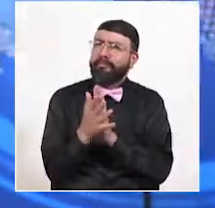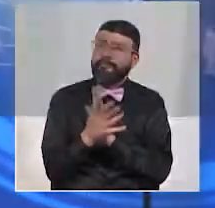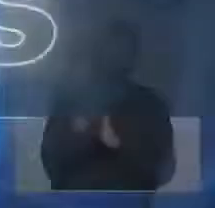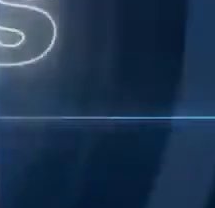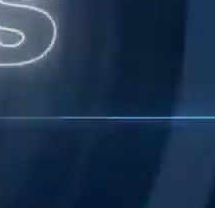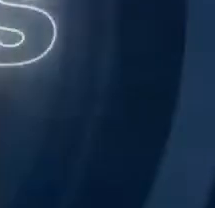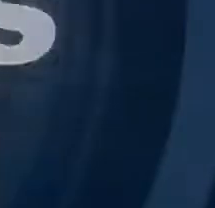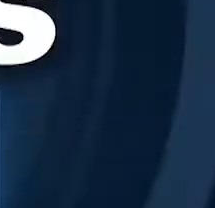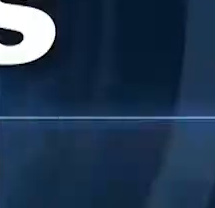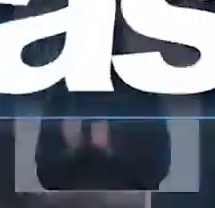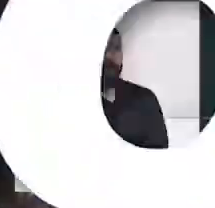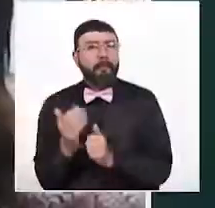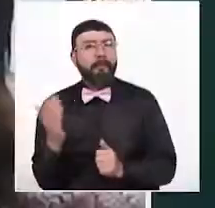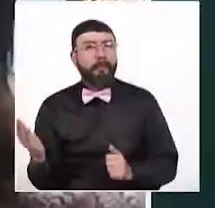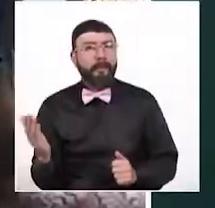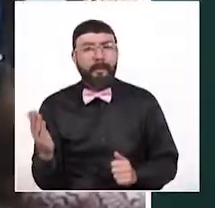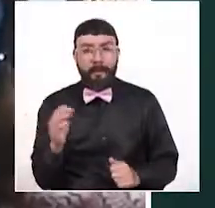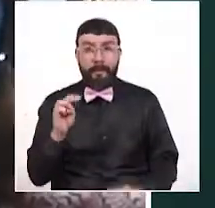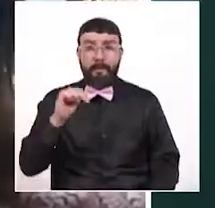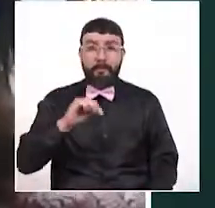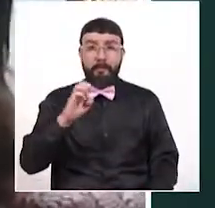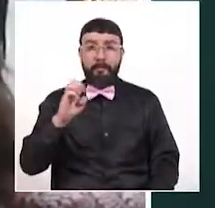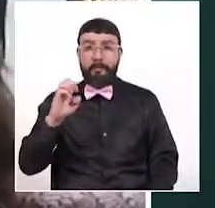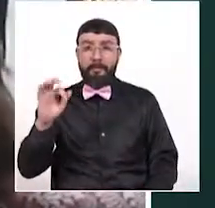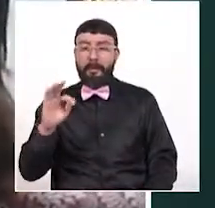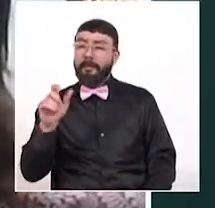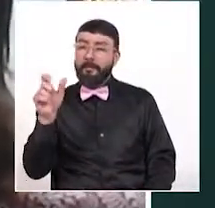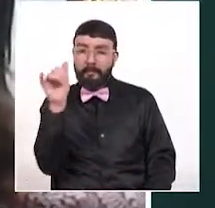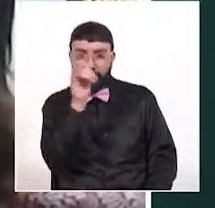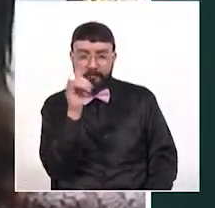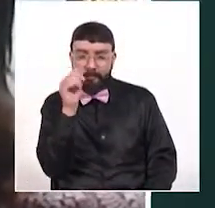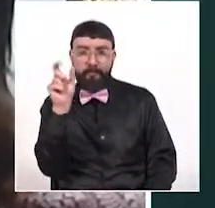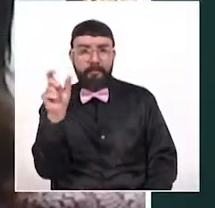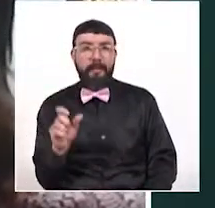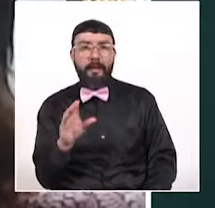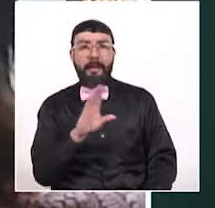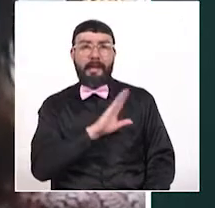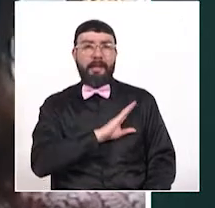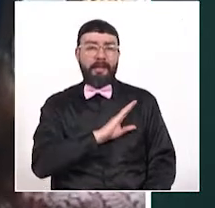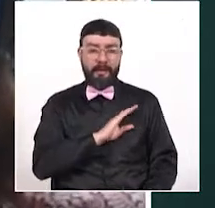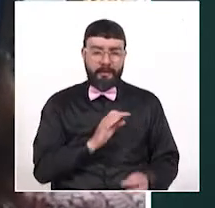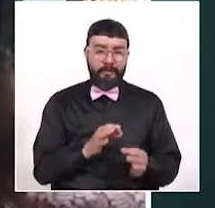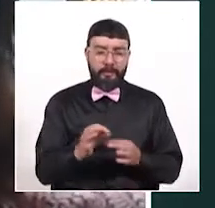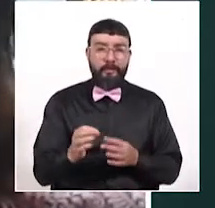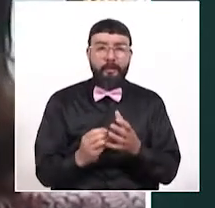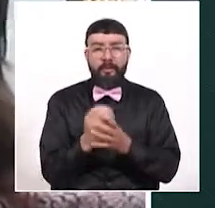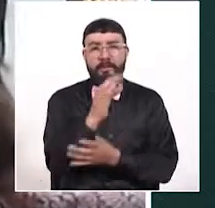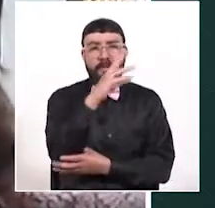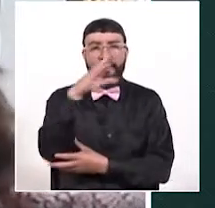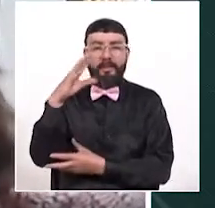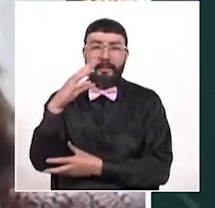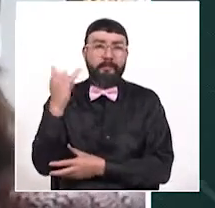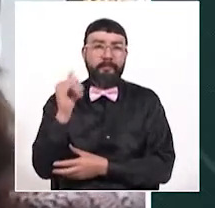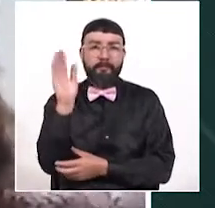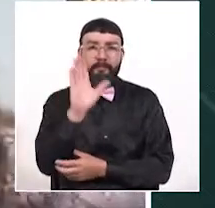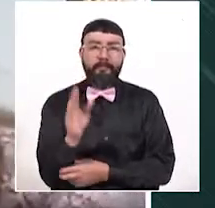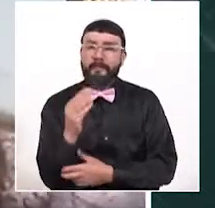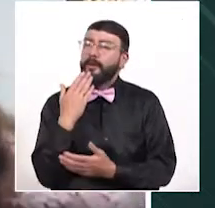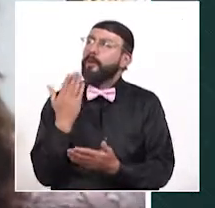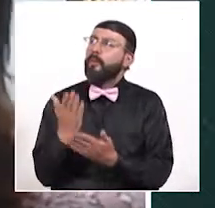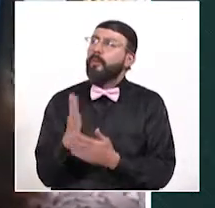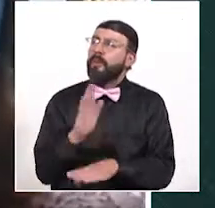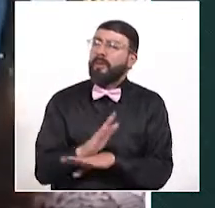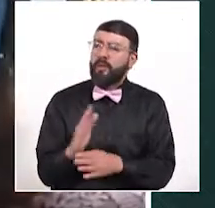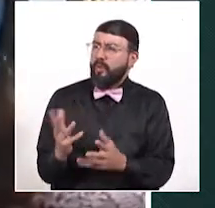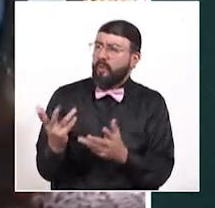acompaña a esta hora Viamid Beatriz Díaz Salazar, alcaldesa de Salento Quindío. Alcaldesa, muy buenas tardes y